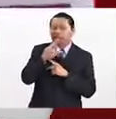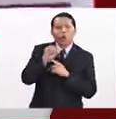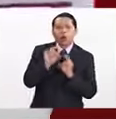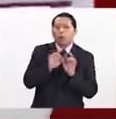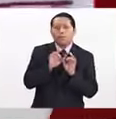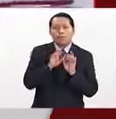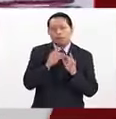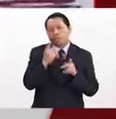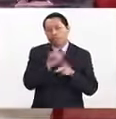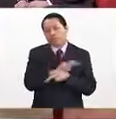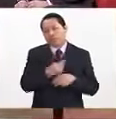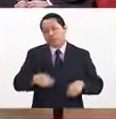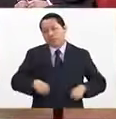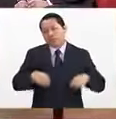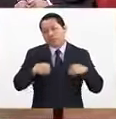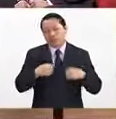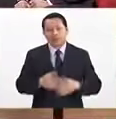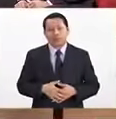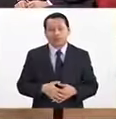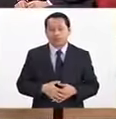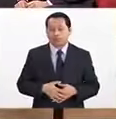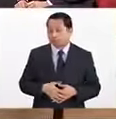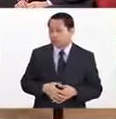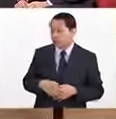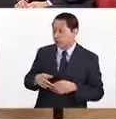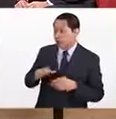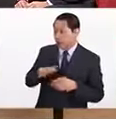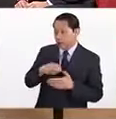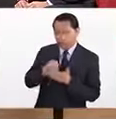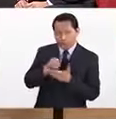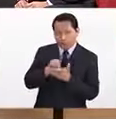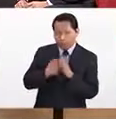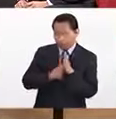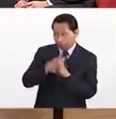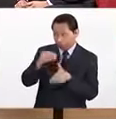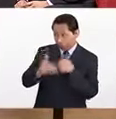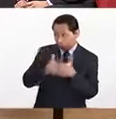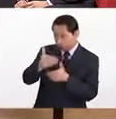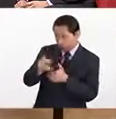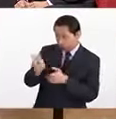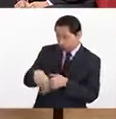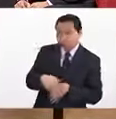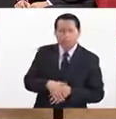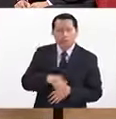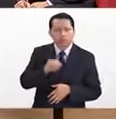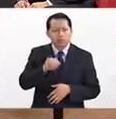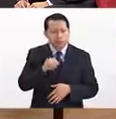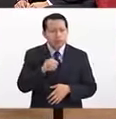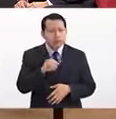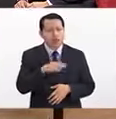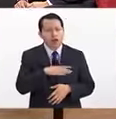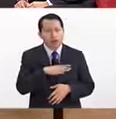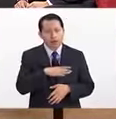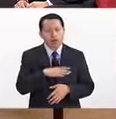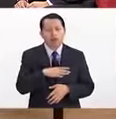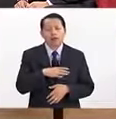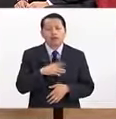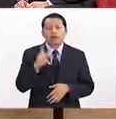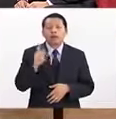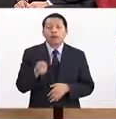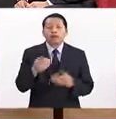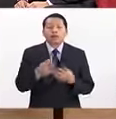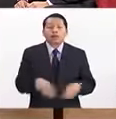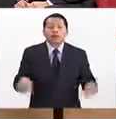Ha tenido un auge importante el estudio de la economía, ¿no, maestro? Sí, claro. Miren, es